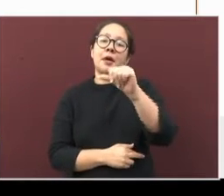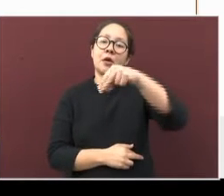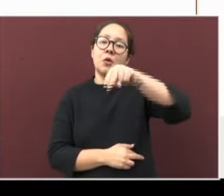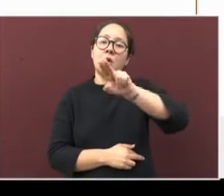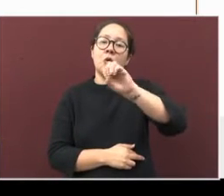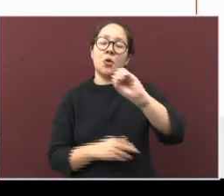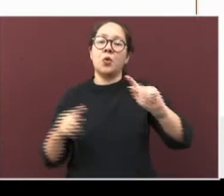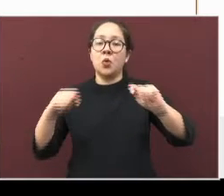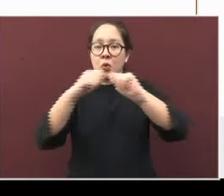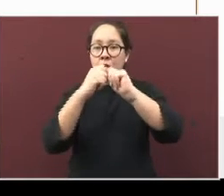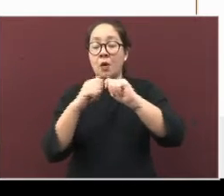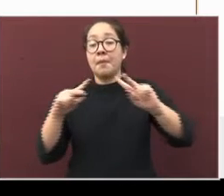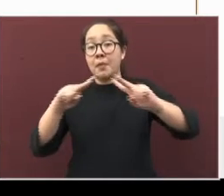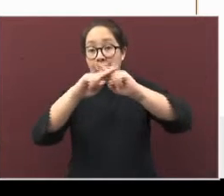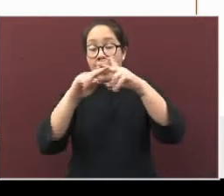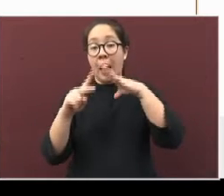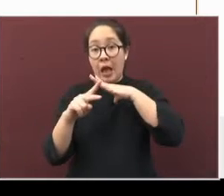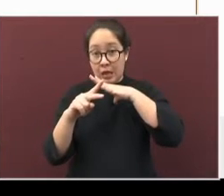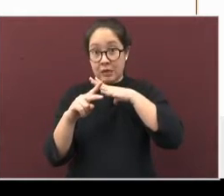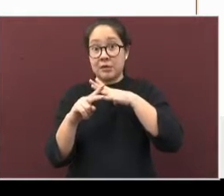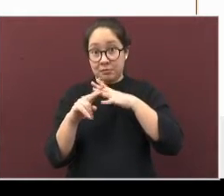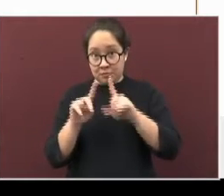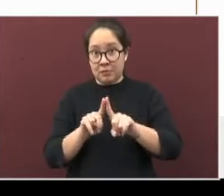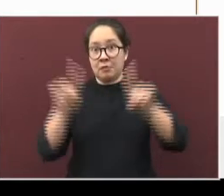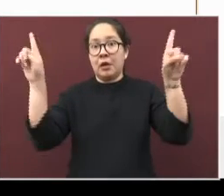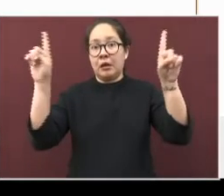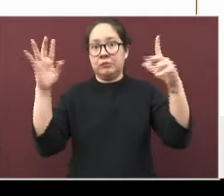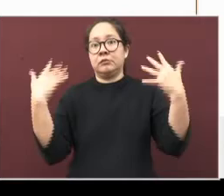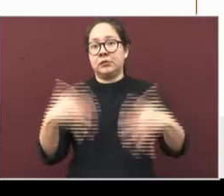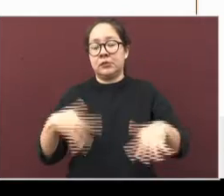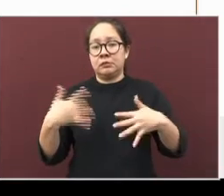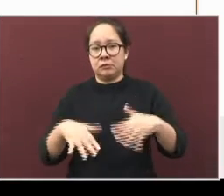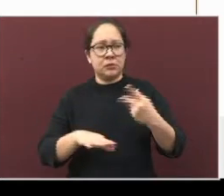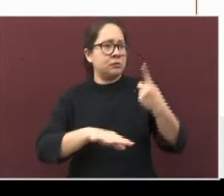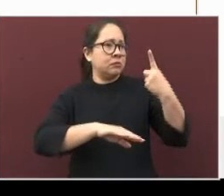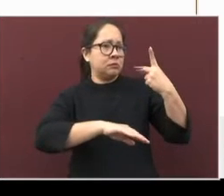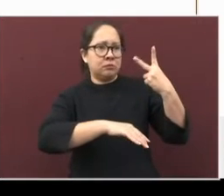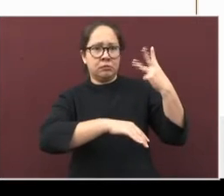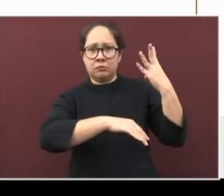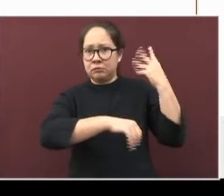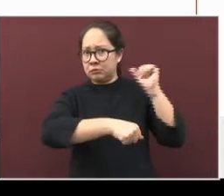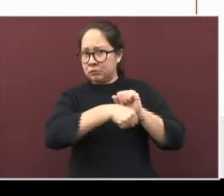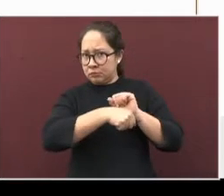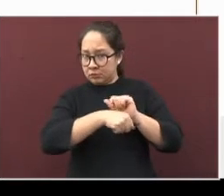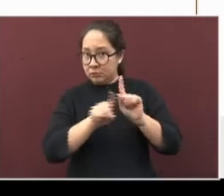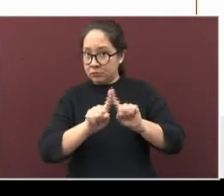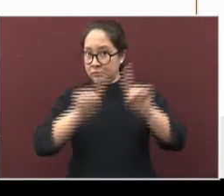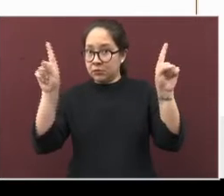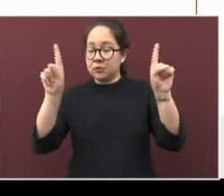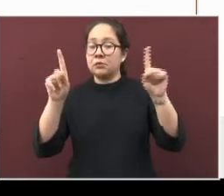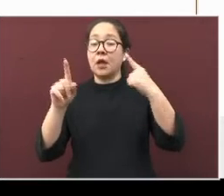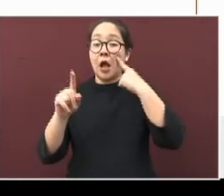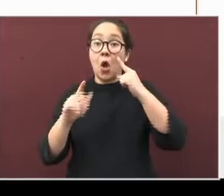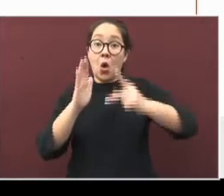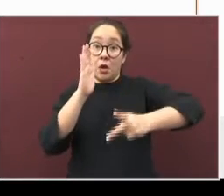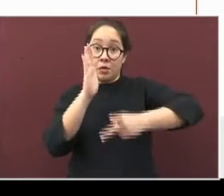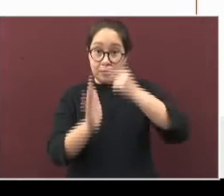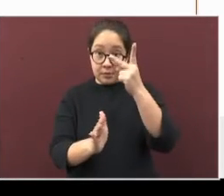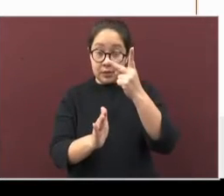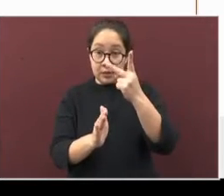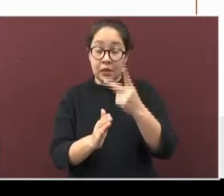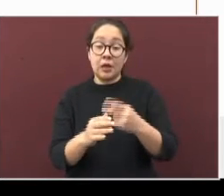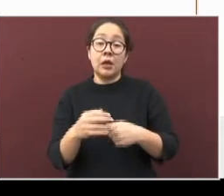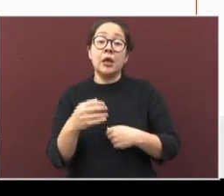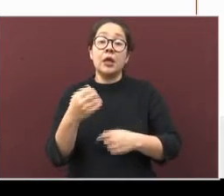Poza Rica, observamos cambio en comparación con las semanas anteriores. Vemos nuevamente tres de los